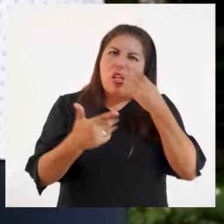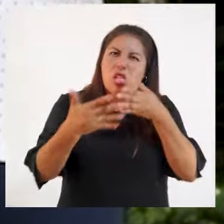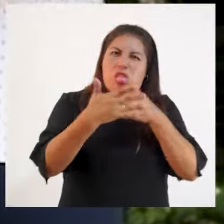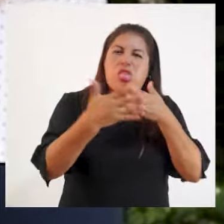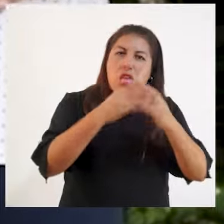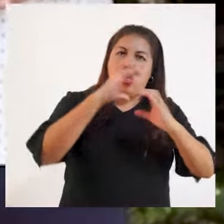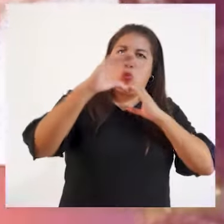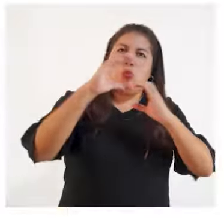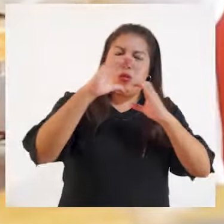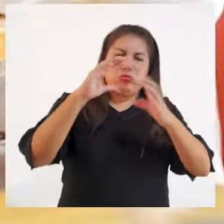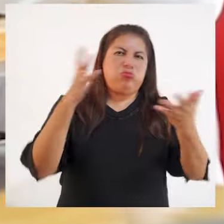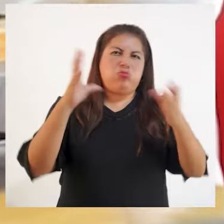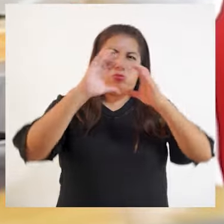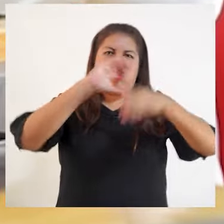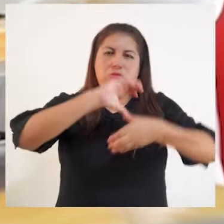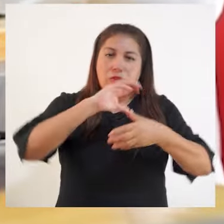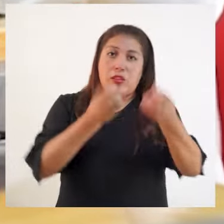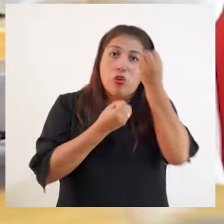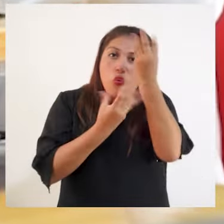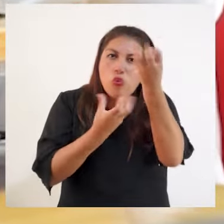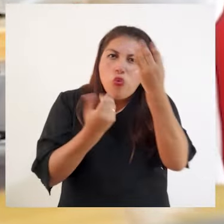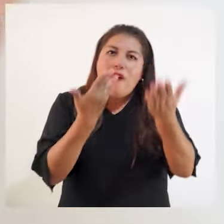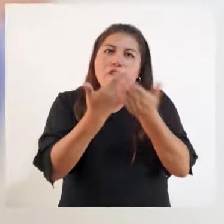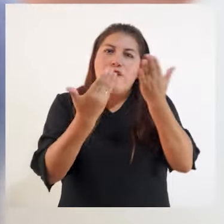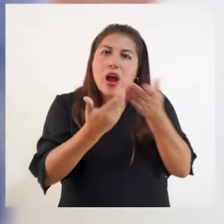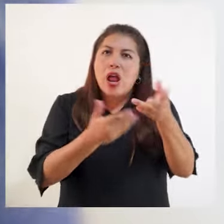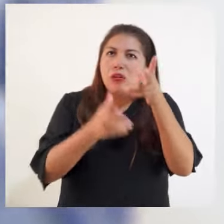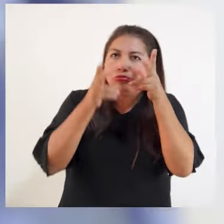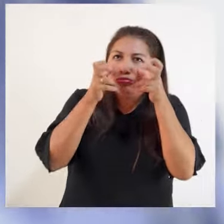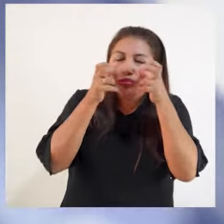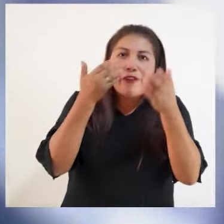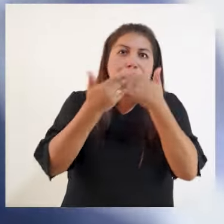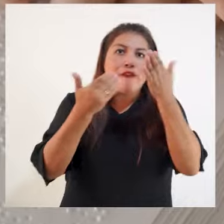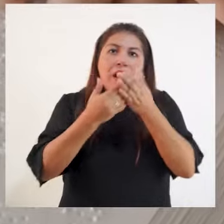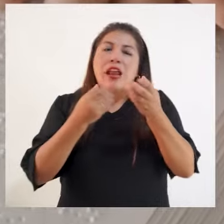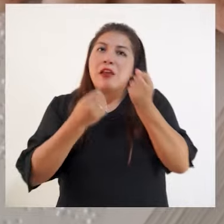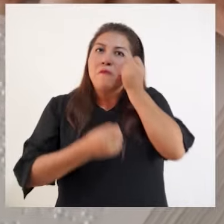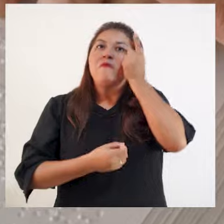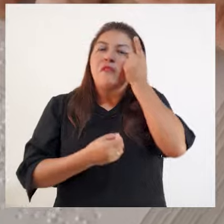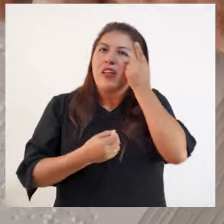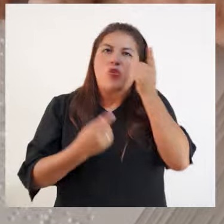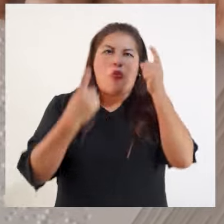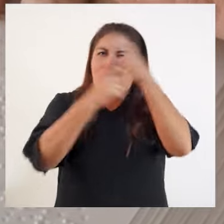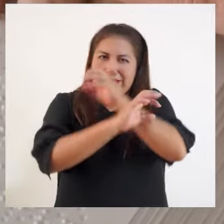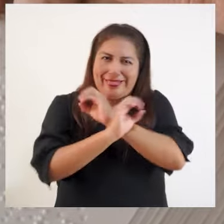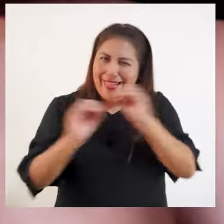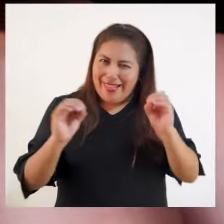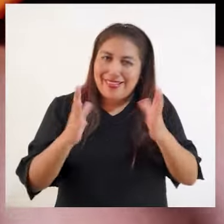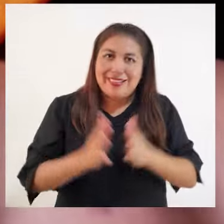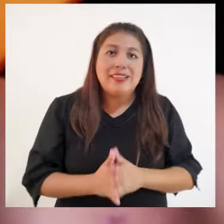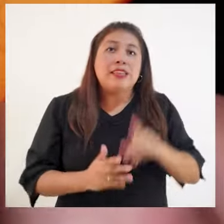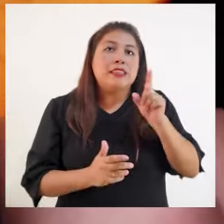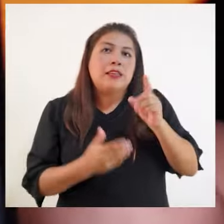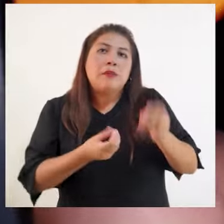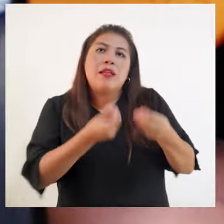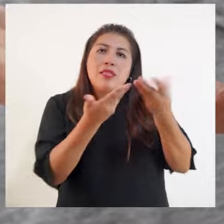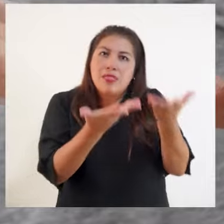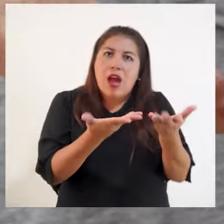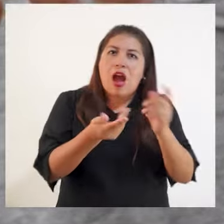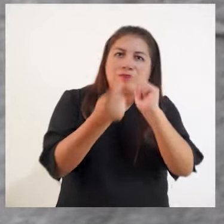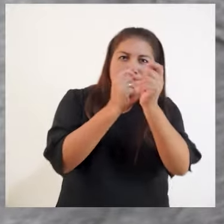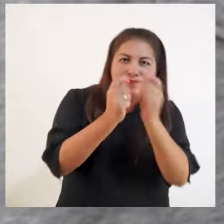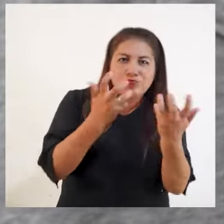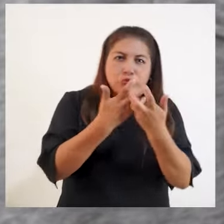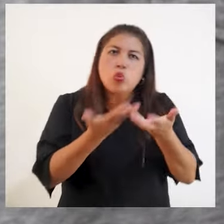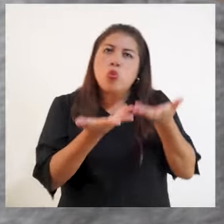comunicacionales. La información debe ser recepcionada y comprendida sin dificultad, y para garantizarlo, se deben tomar en